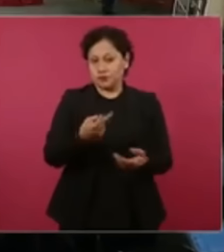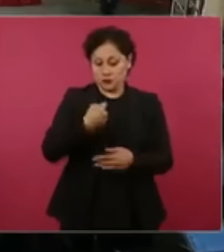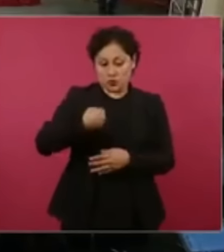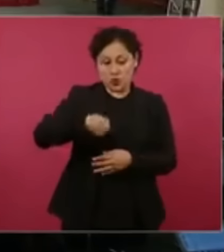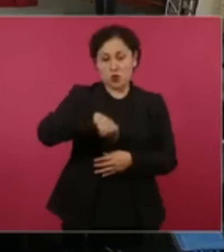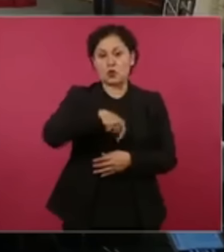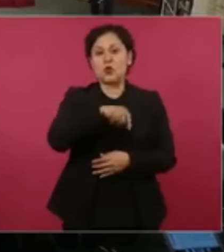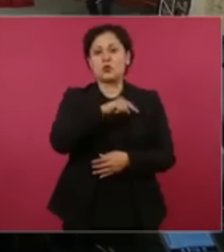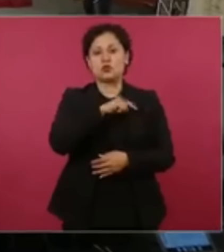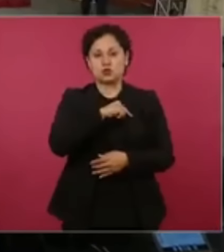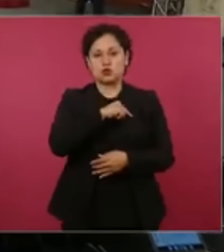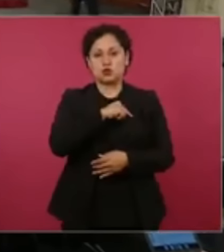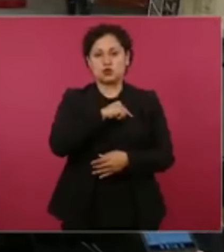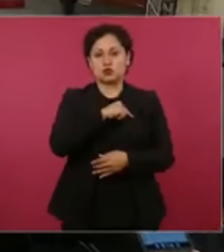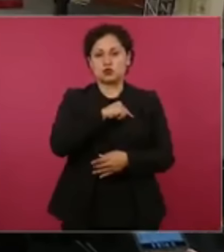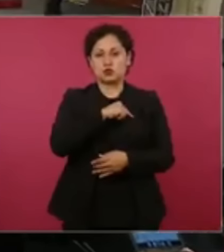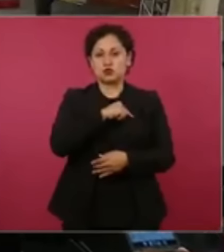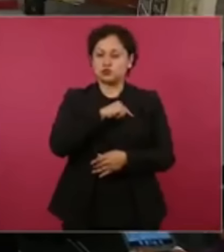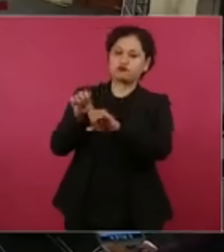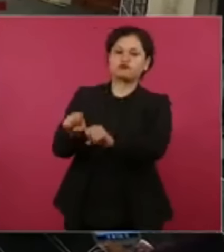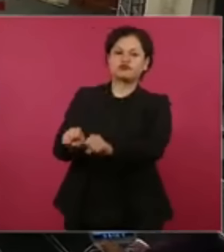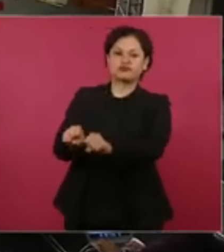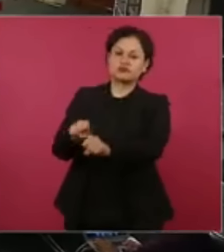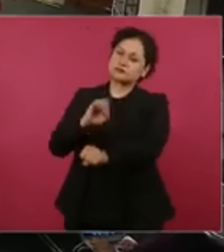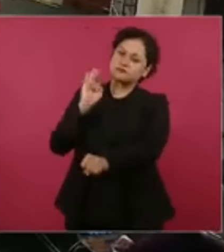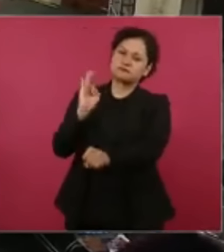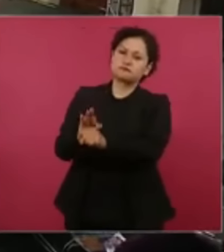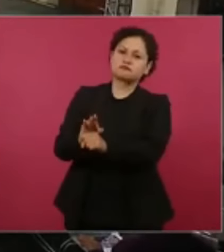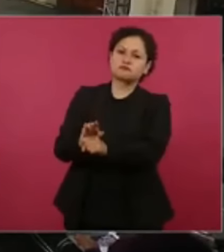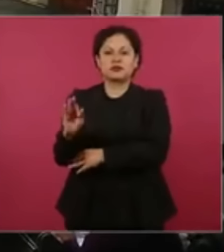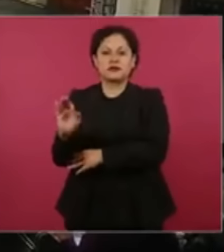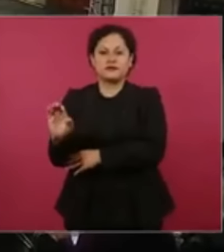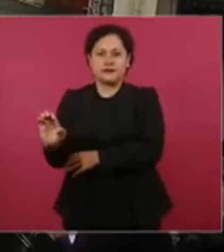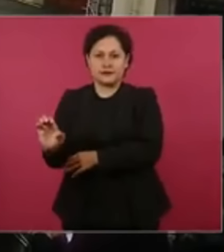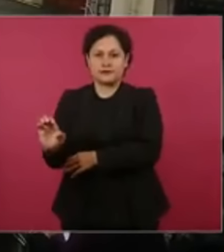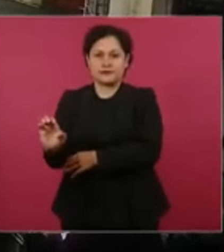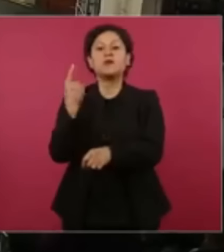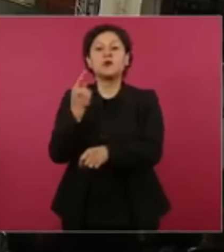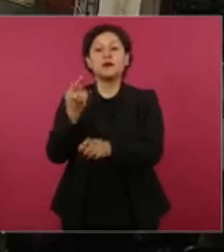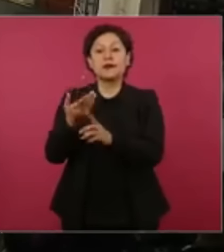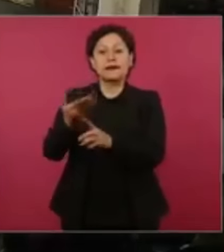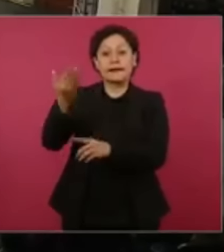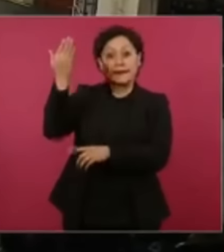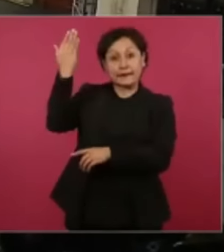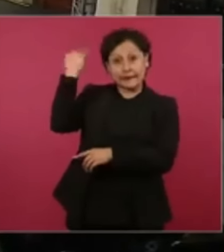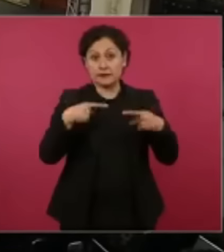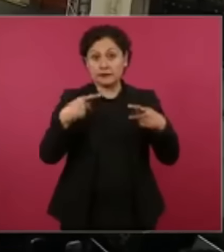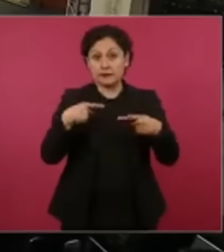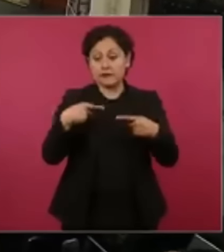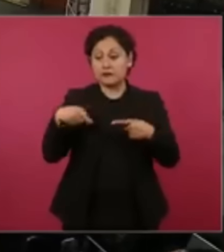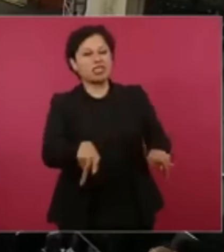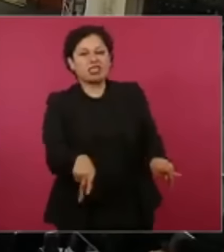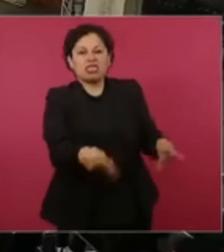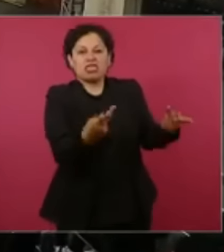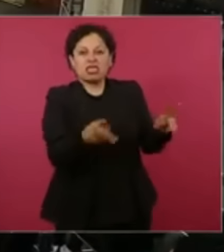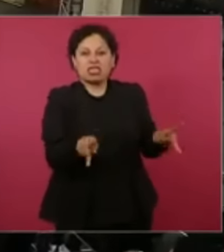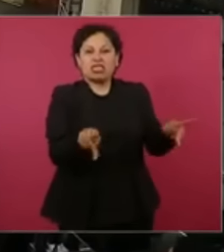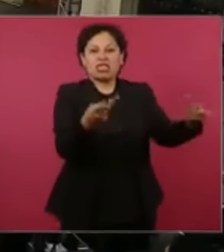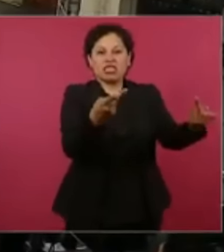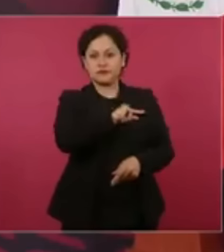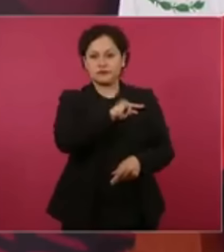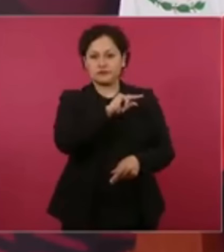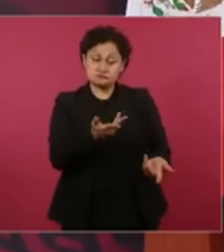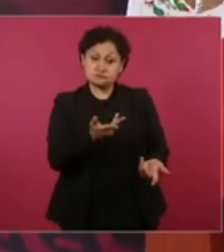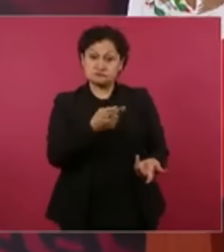la Comisión Federal de Electricidad. Es una empresa pública que querían destruir, desaparecer con las privatizaciones durante el periodo